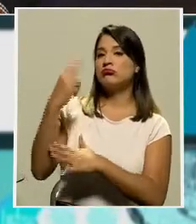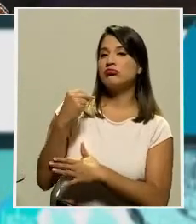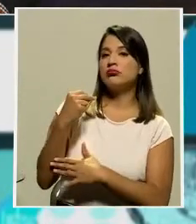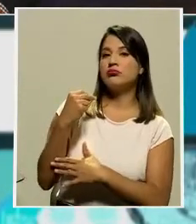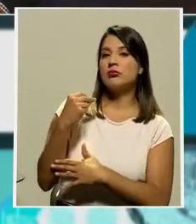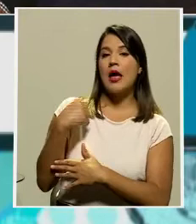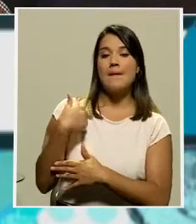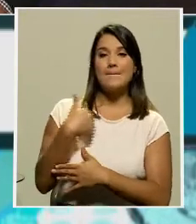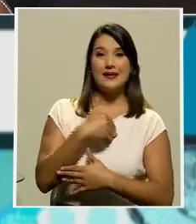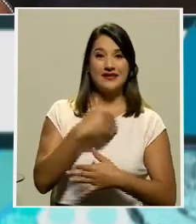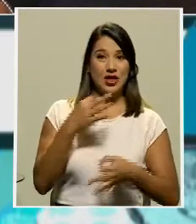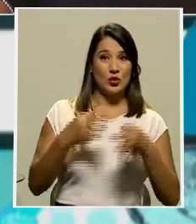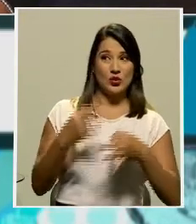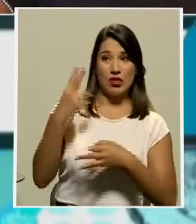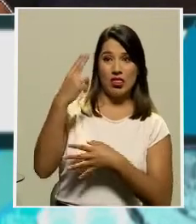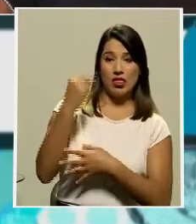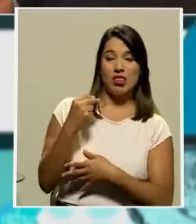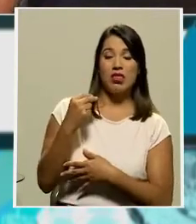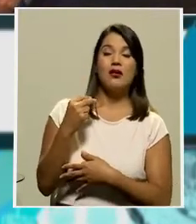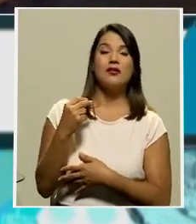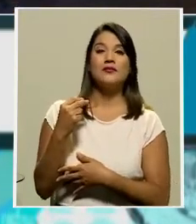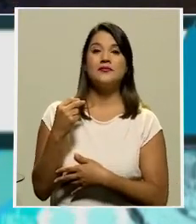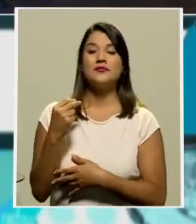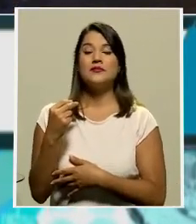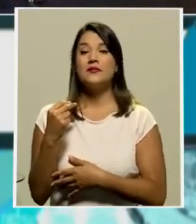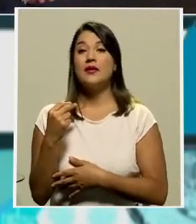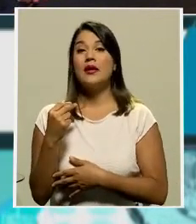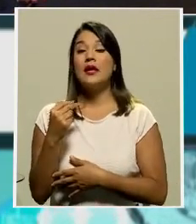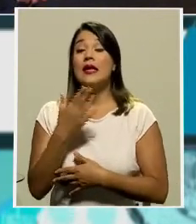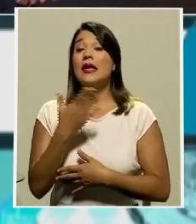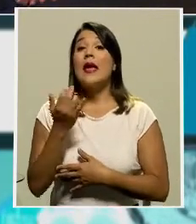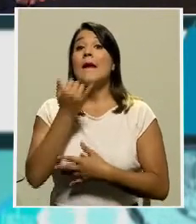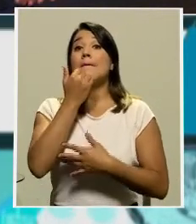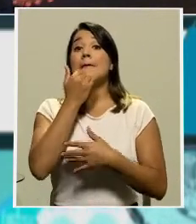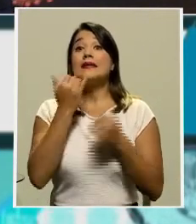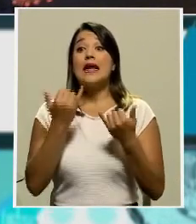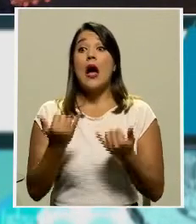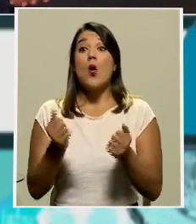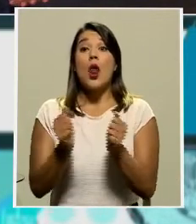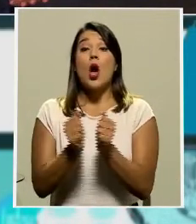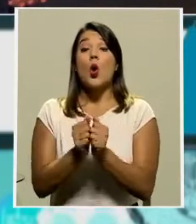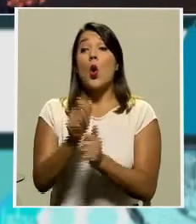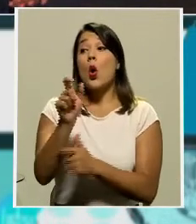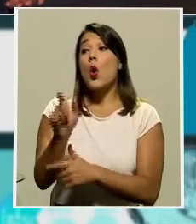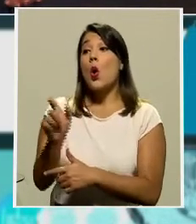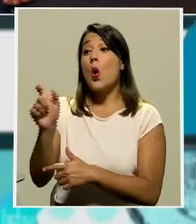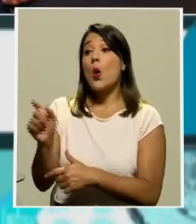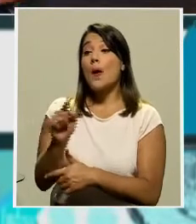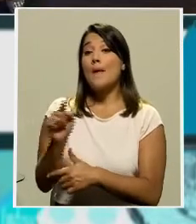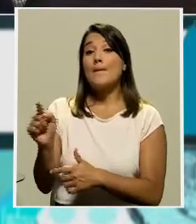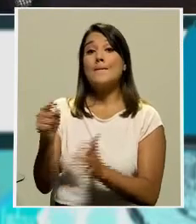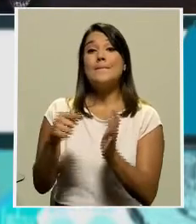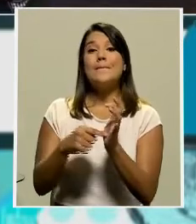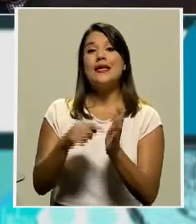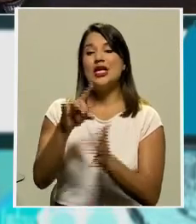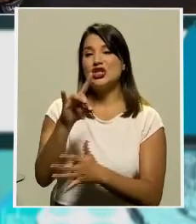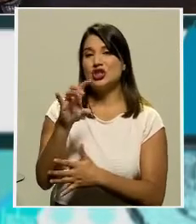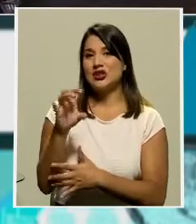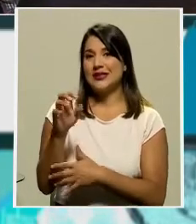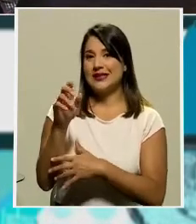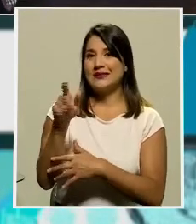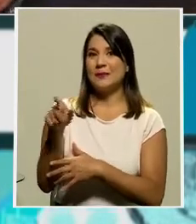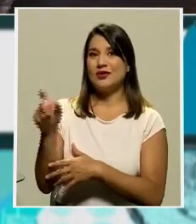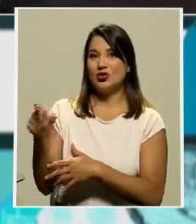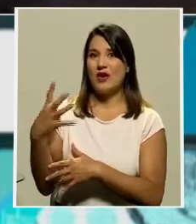de parte de la Contraloría General de la República de qué pasará con estos 1.800 privados de libertad. La empresa Servicios Públicos de